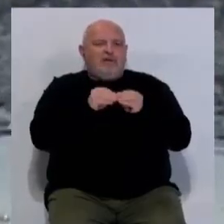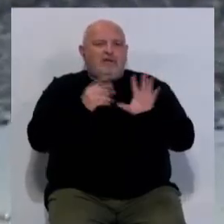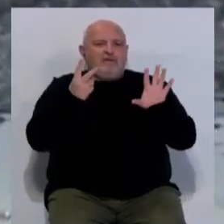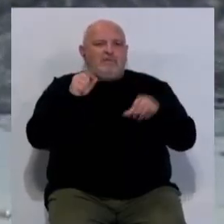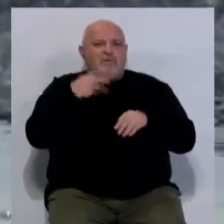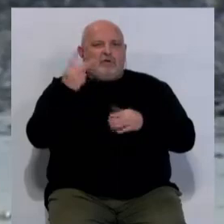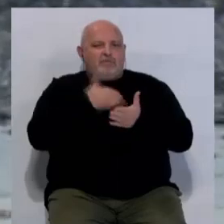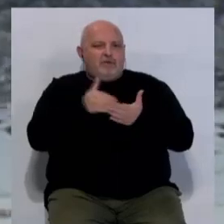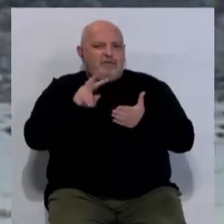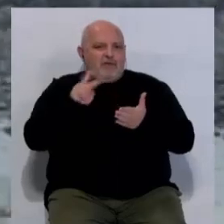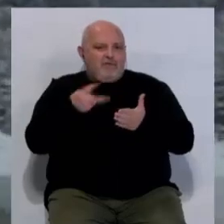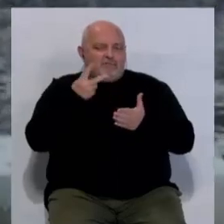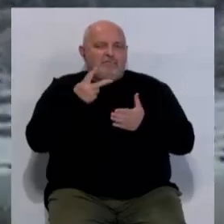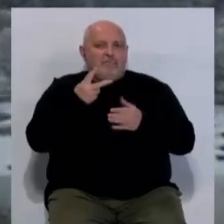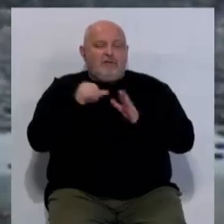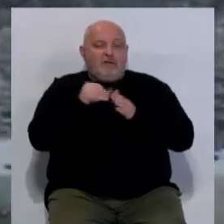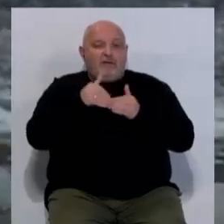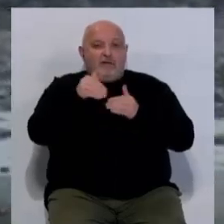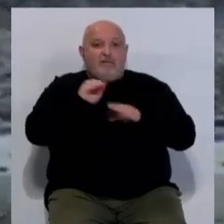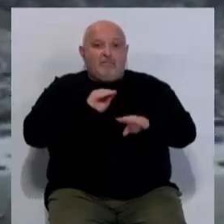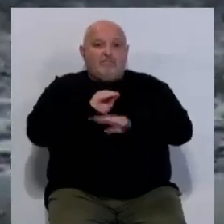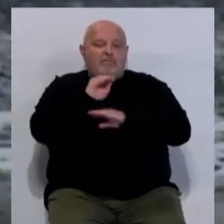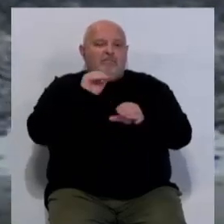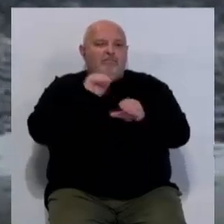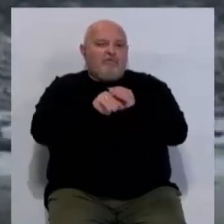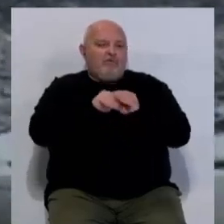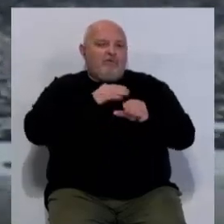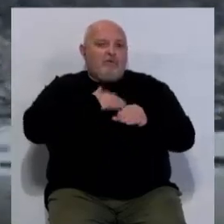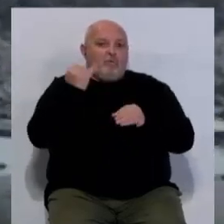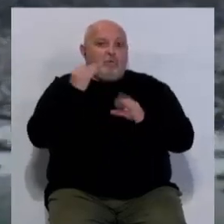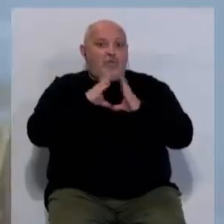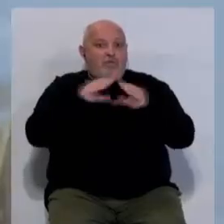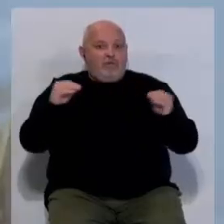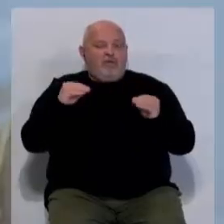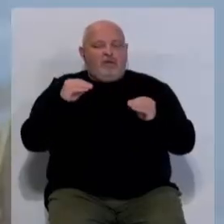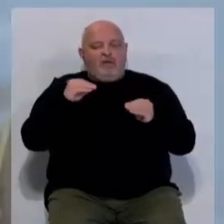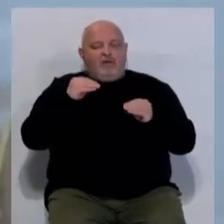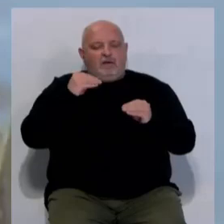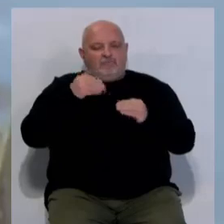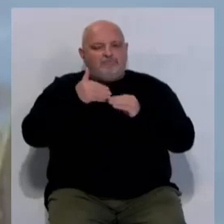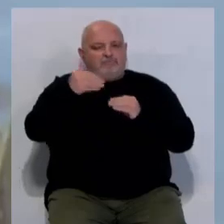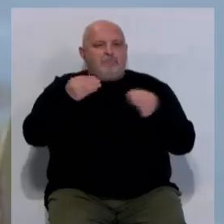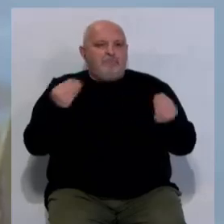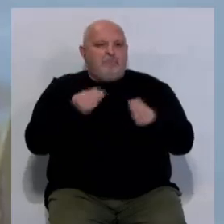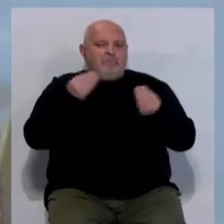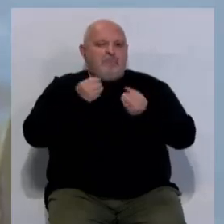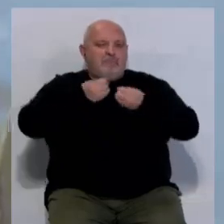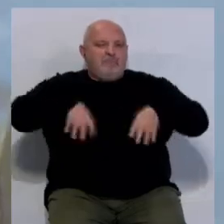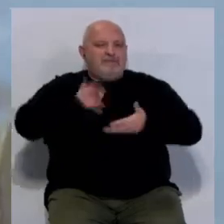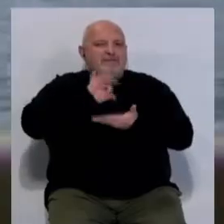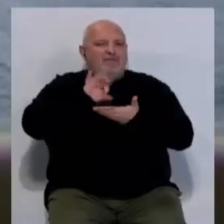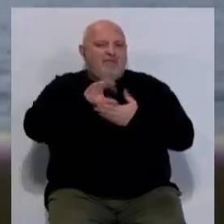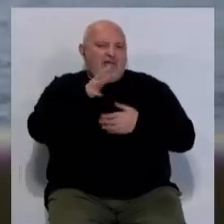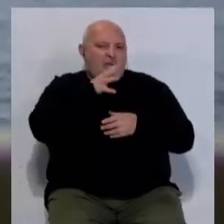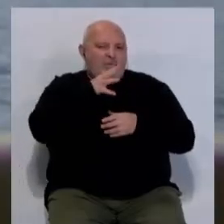de 7,2 millones de euros y que aspiran a financiarse con fondos que la Junta de Andalucía destinará a la mejora de infraestructuras